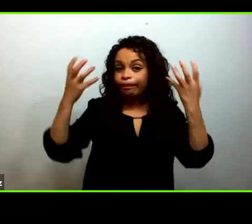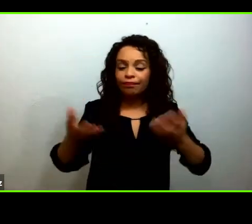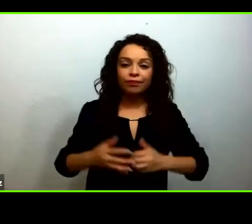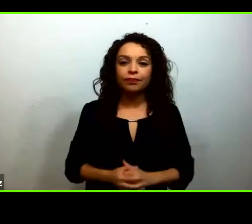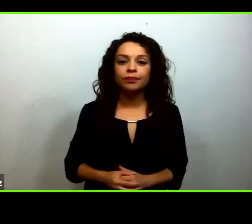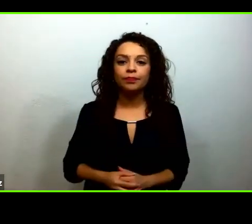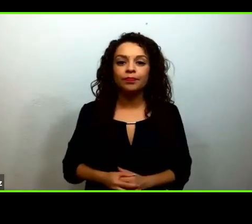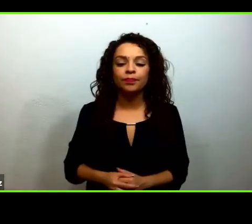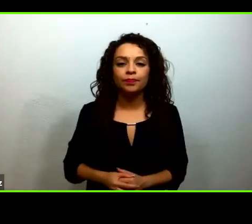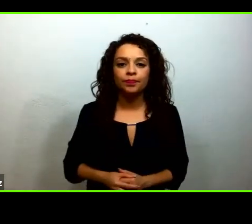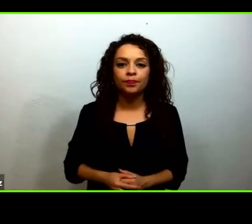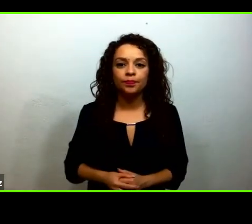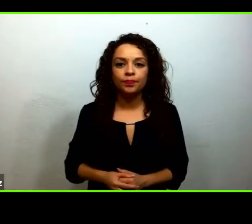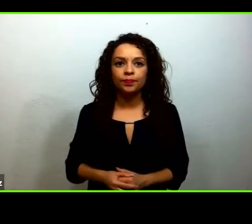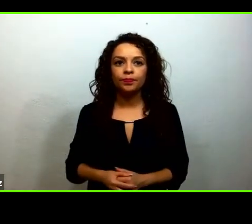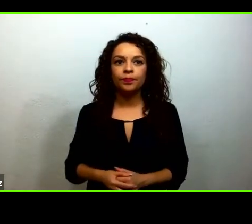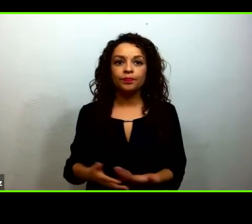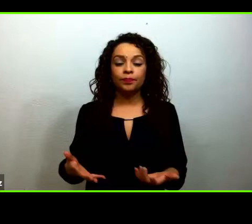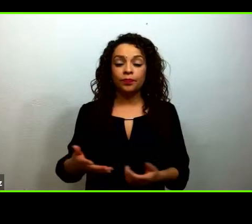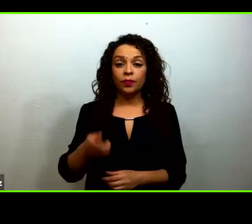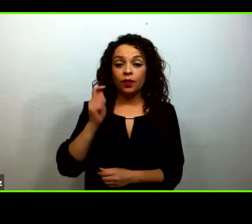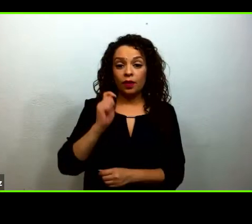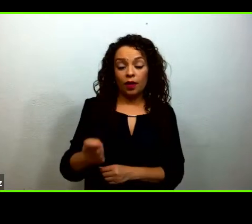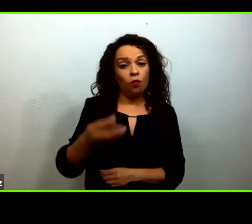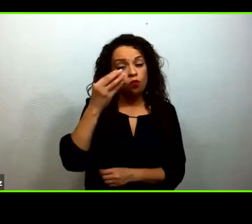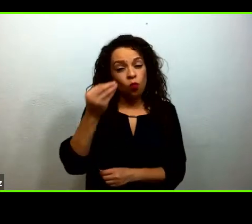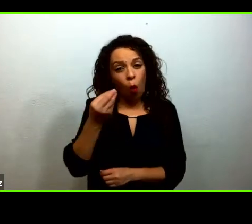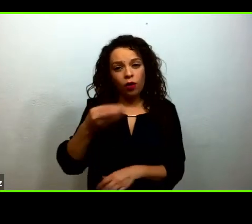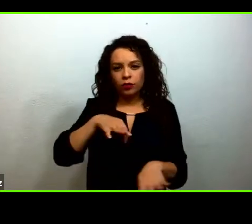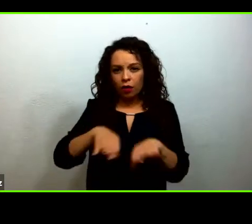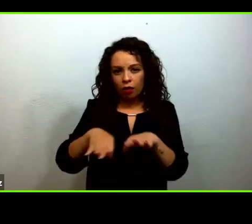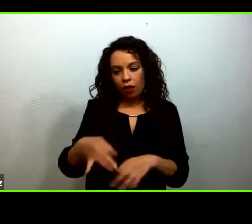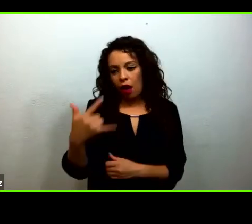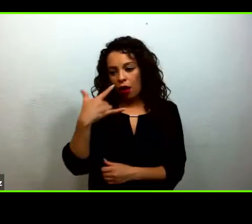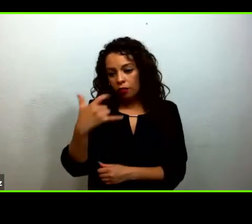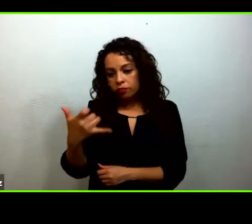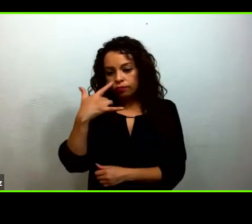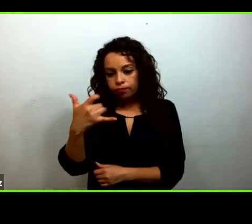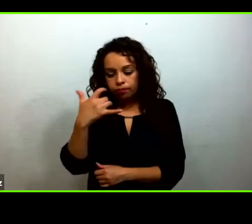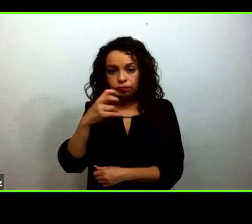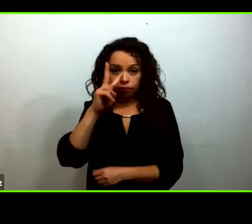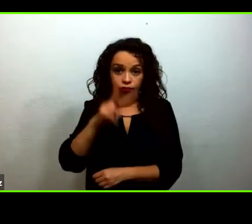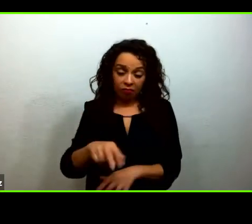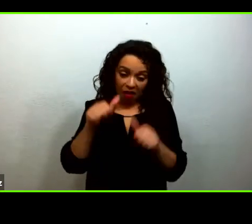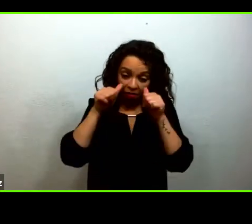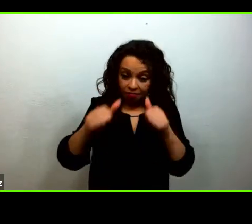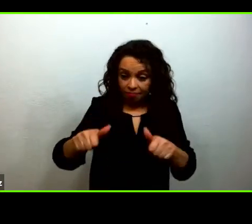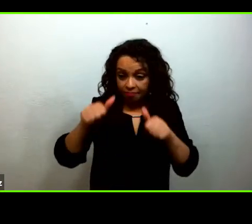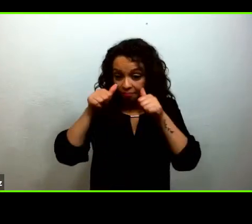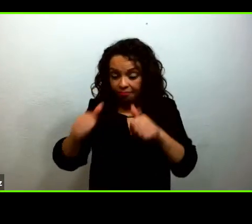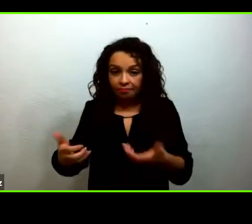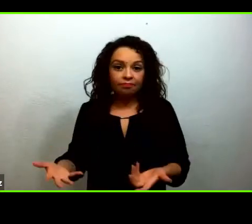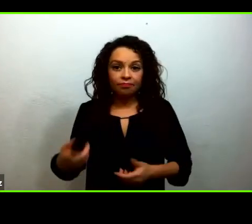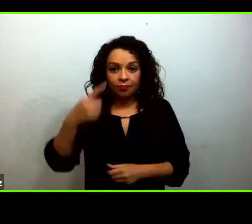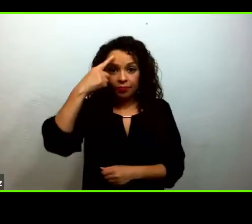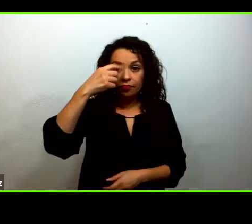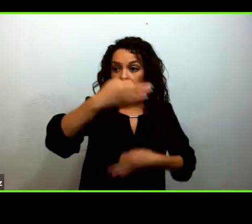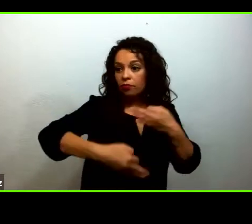que se requerirá de mucho esfuerzo, planificación y alianzas entre los distintos actores para poder